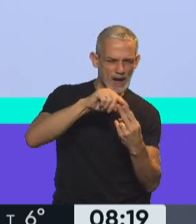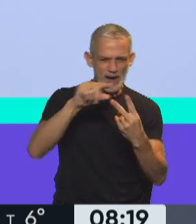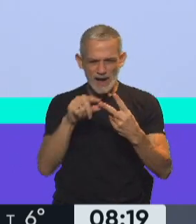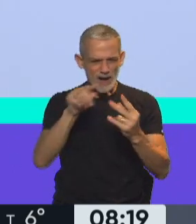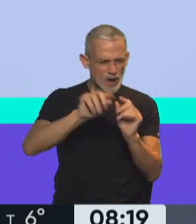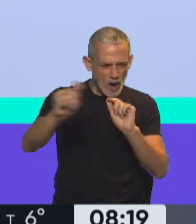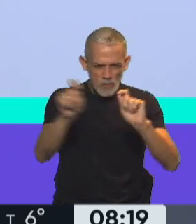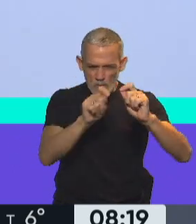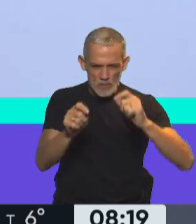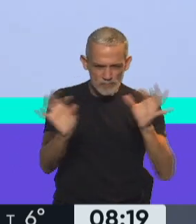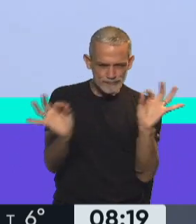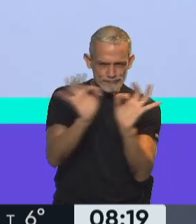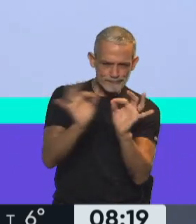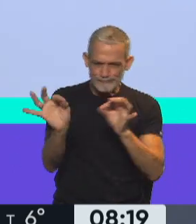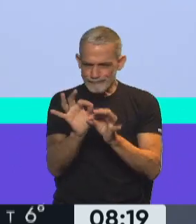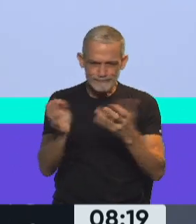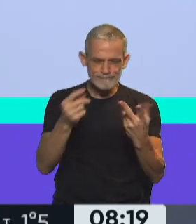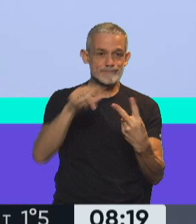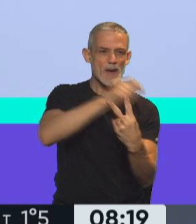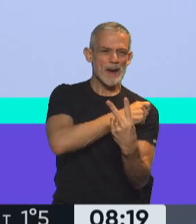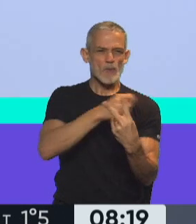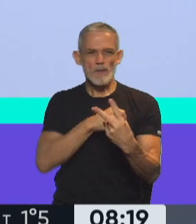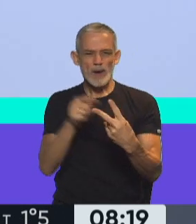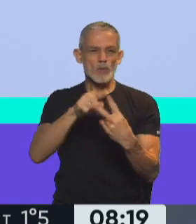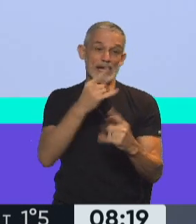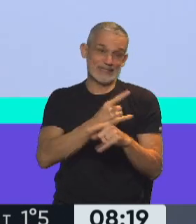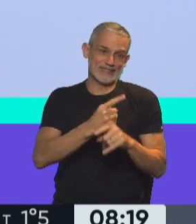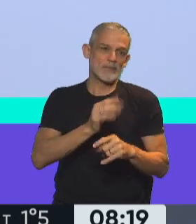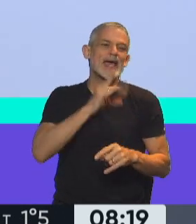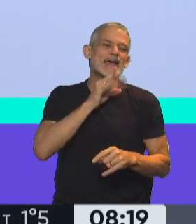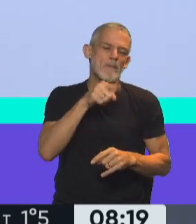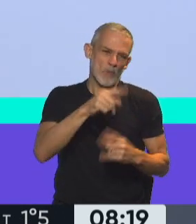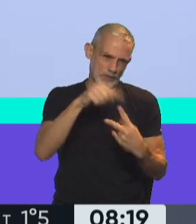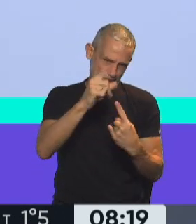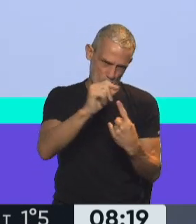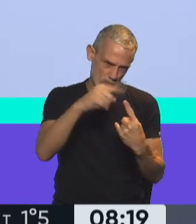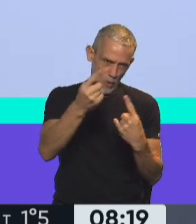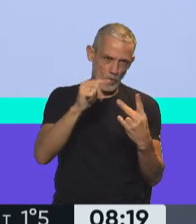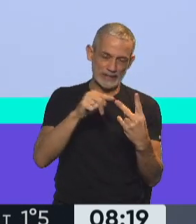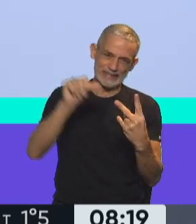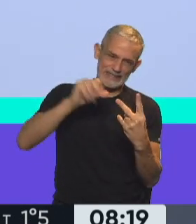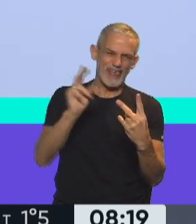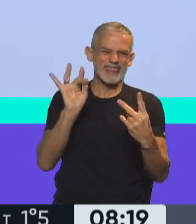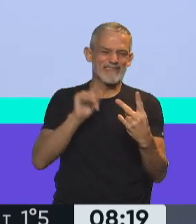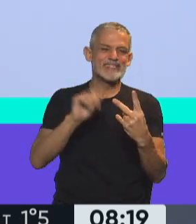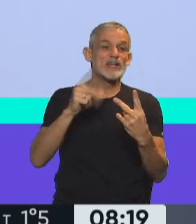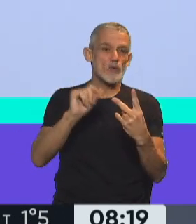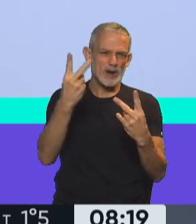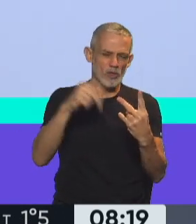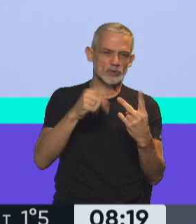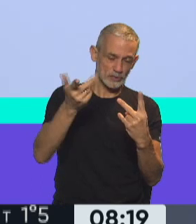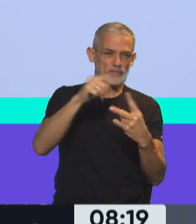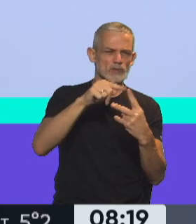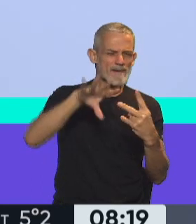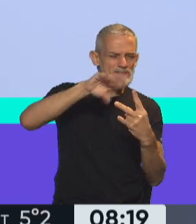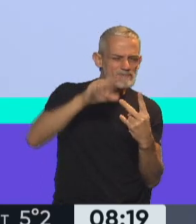vacunas considerando como primera vacuna siempre Sputnik 1, que es la que más dificultades ha tenido para completarse con la segunda